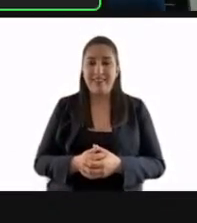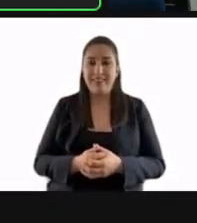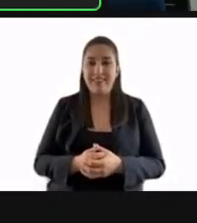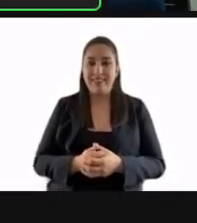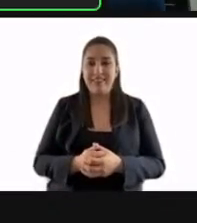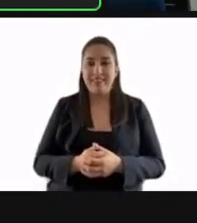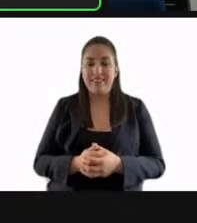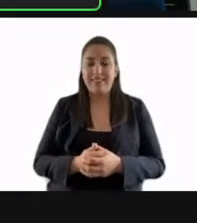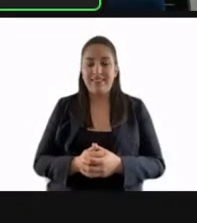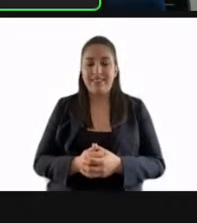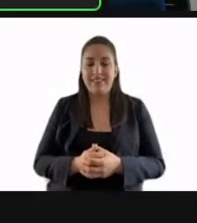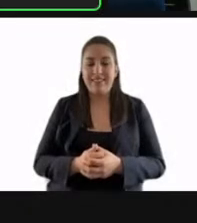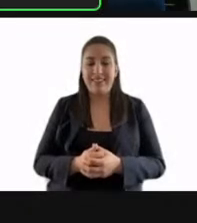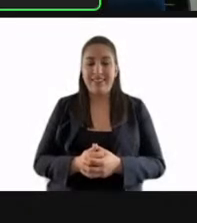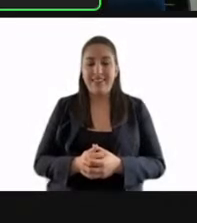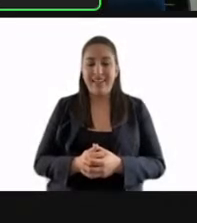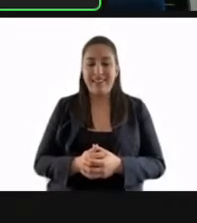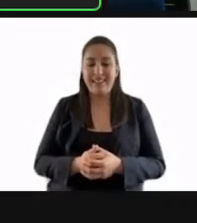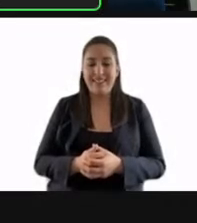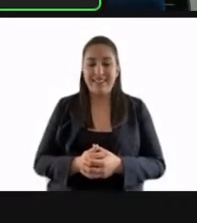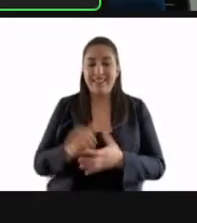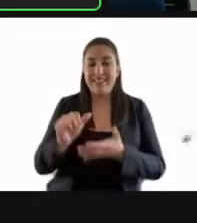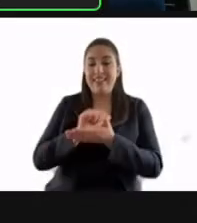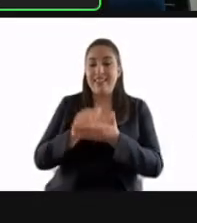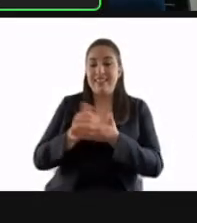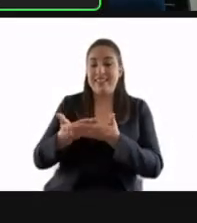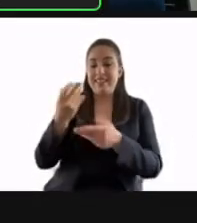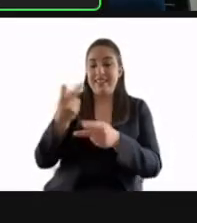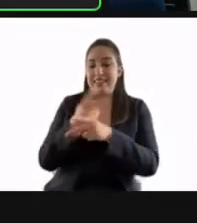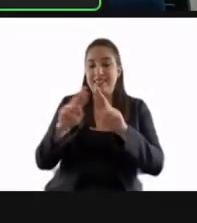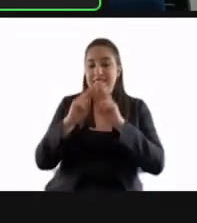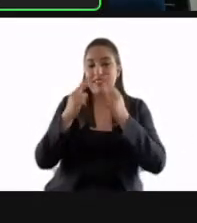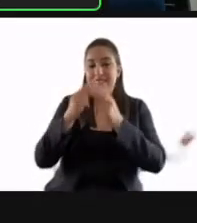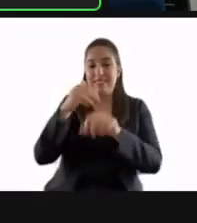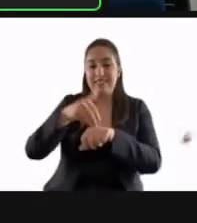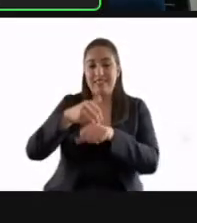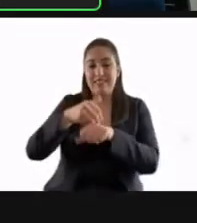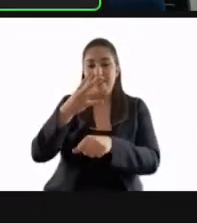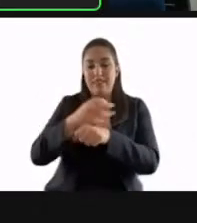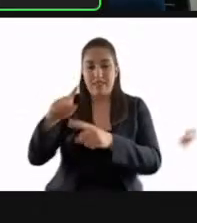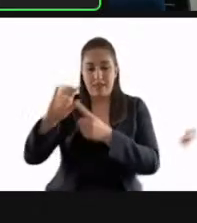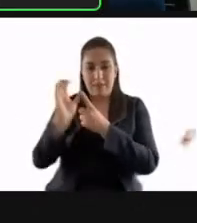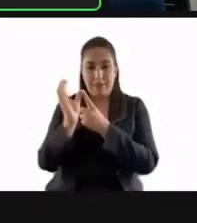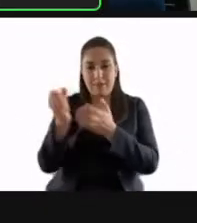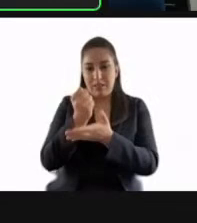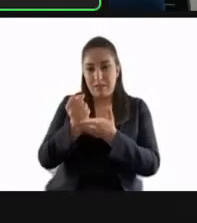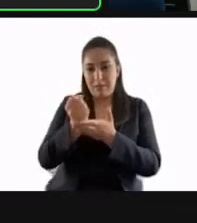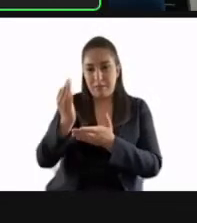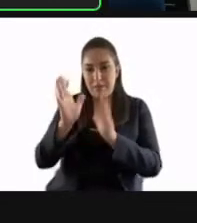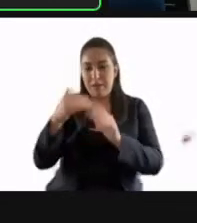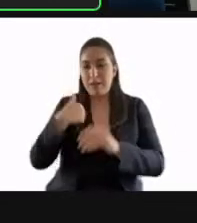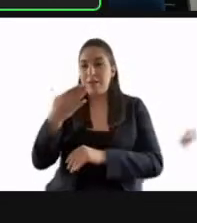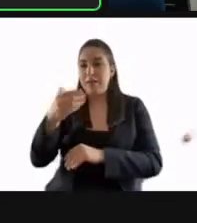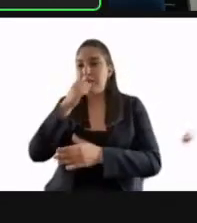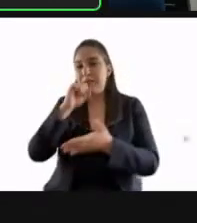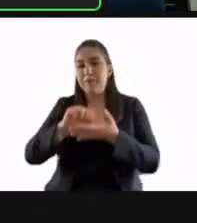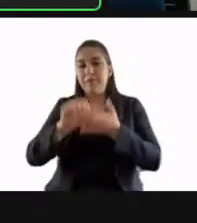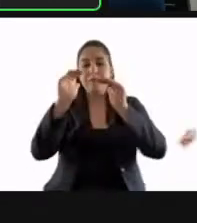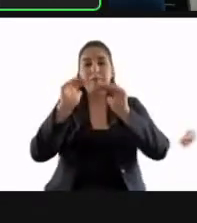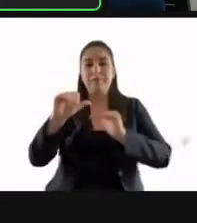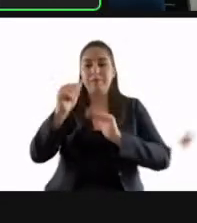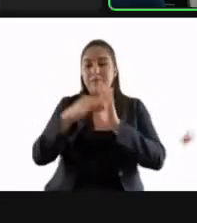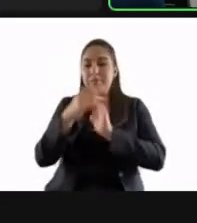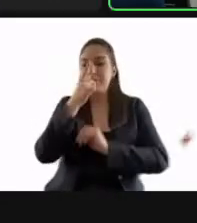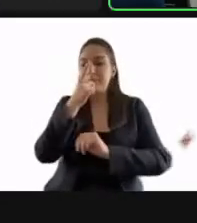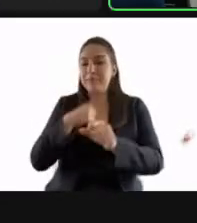Aprobada el acta de la cuarta sesión ordinaria de la comisión de protección a periodistas, se solicita a la secretaria continuar con el siguiente punto del orden del día, por